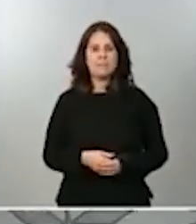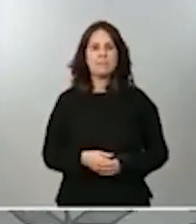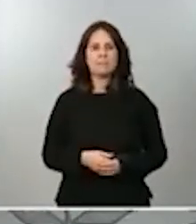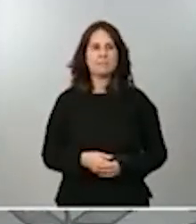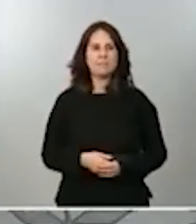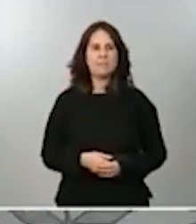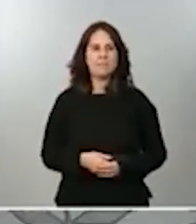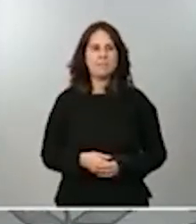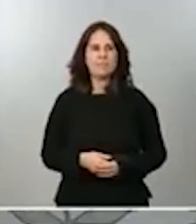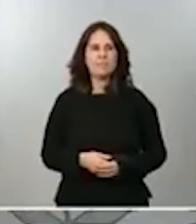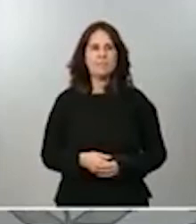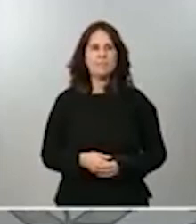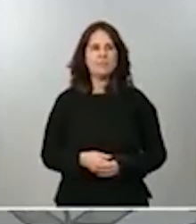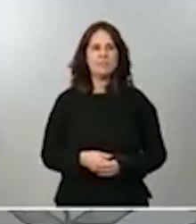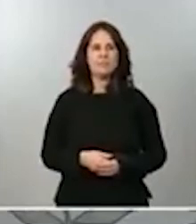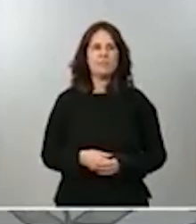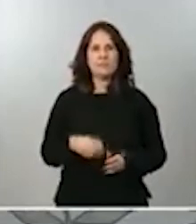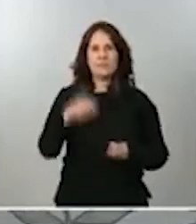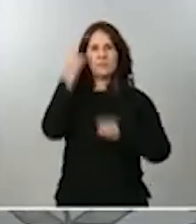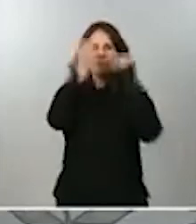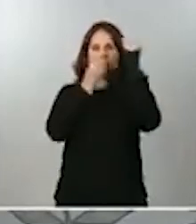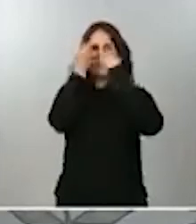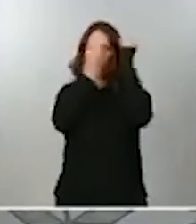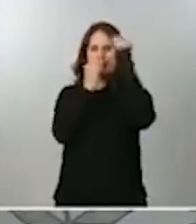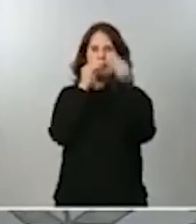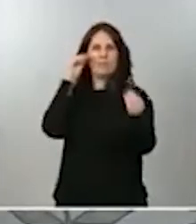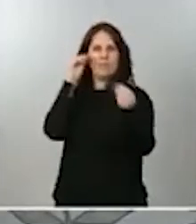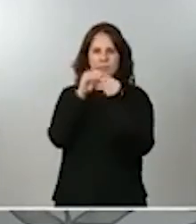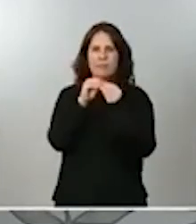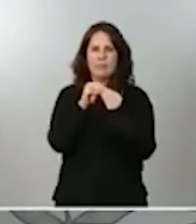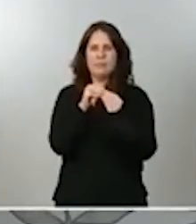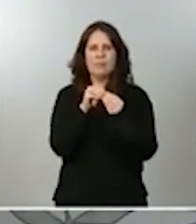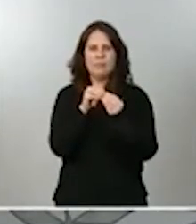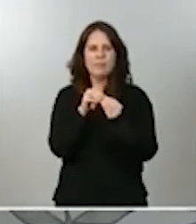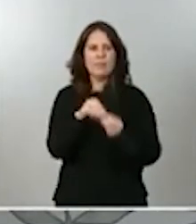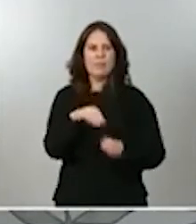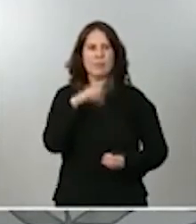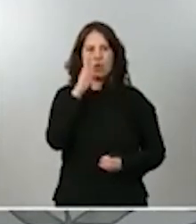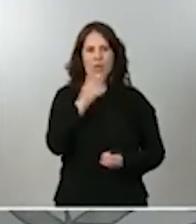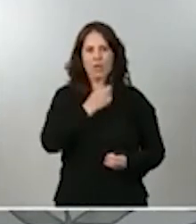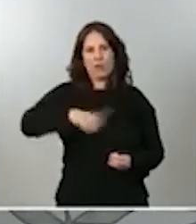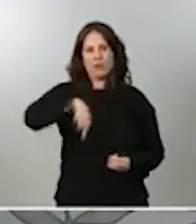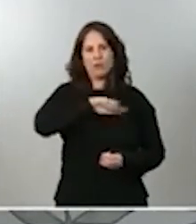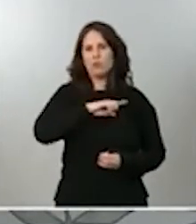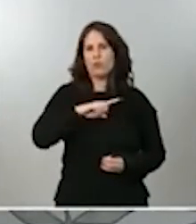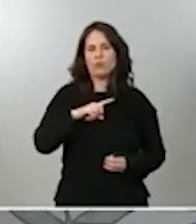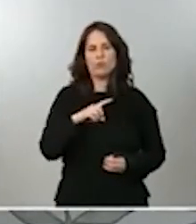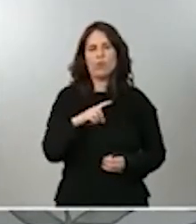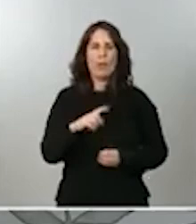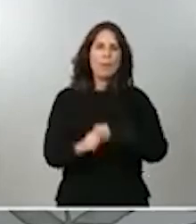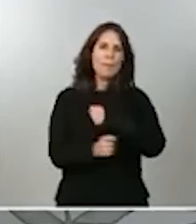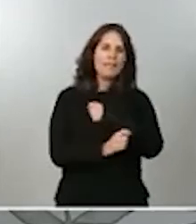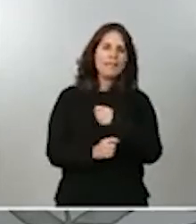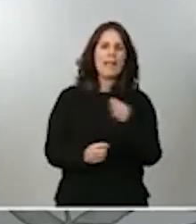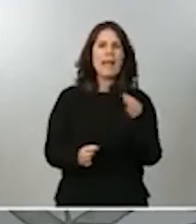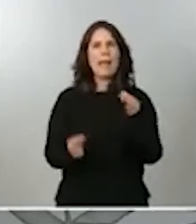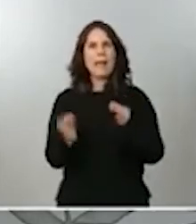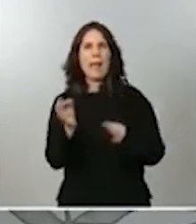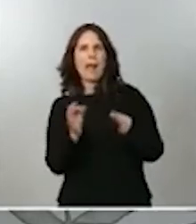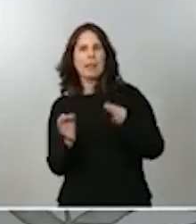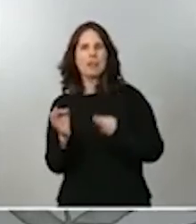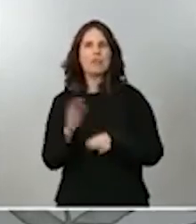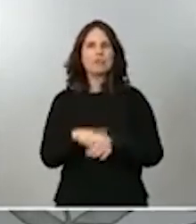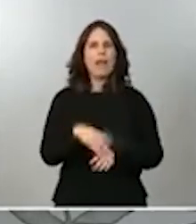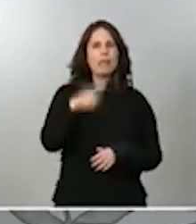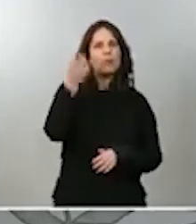reflexión respecto a que no podemos dar ni pistas ni datos que faciliten la identidad